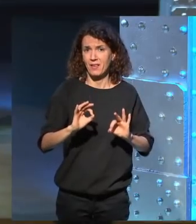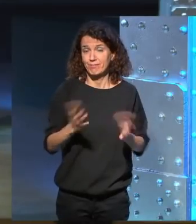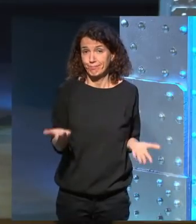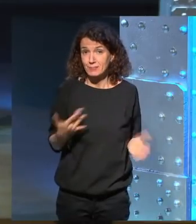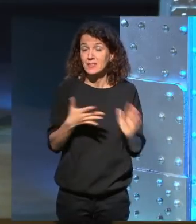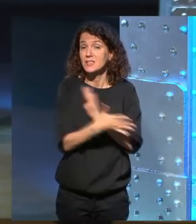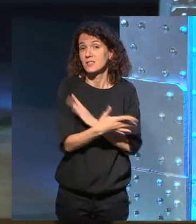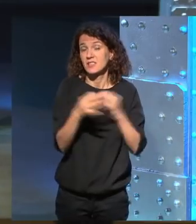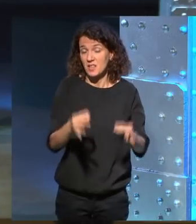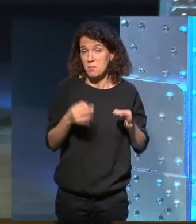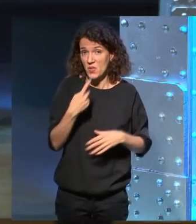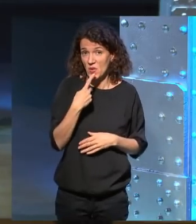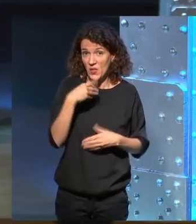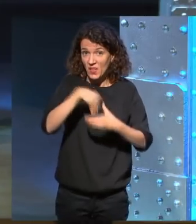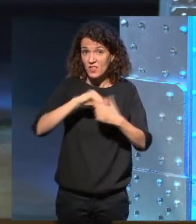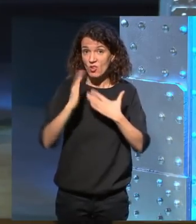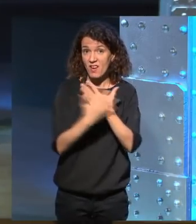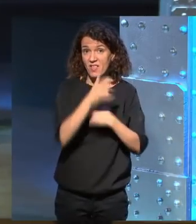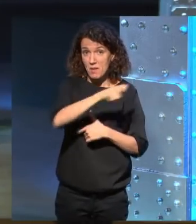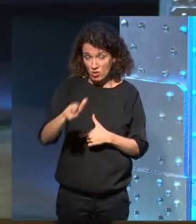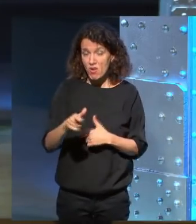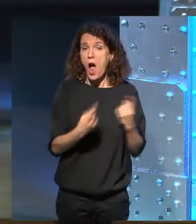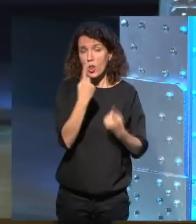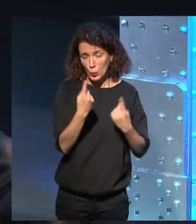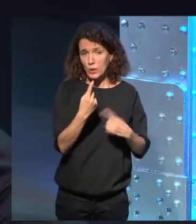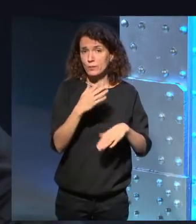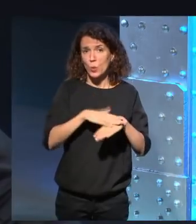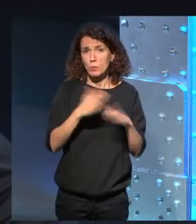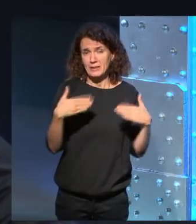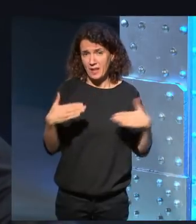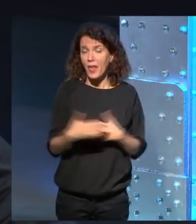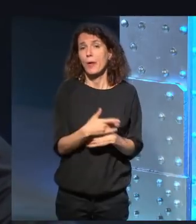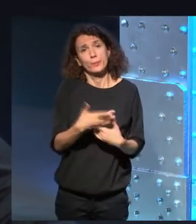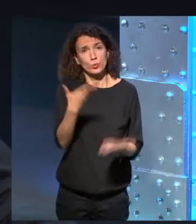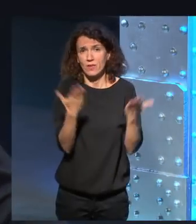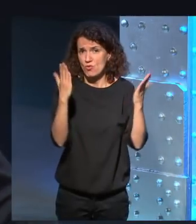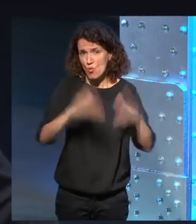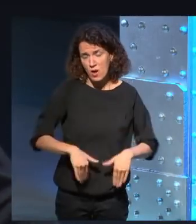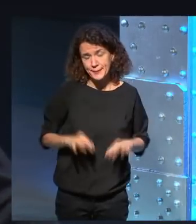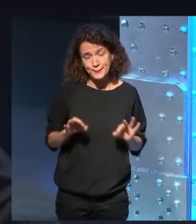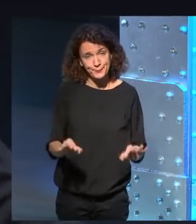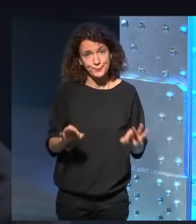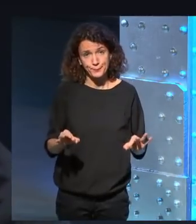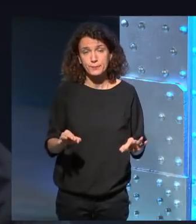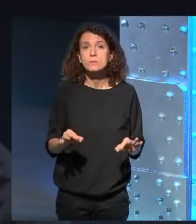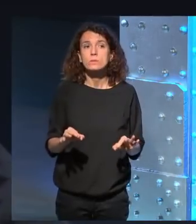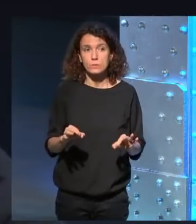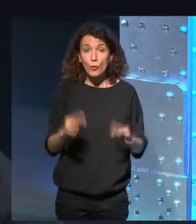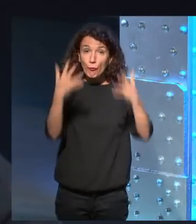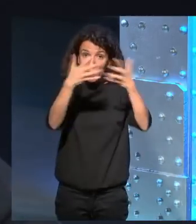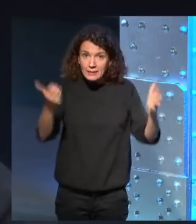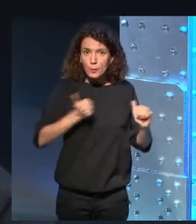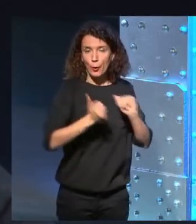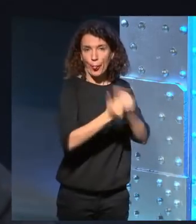se dice casi siempre frente a una cárcel ¿no? cuánta injusticia se comete en este mundo y la puse a la